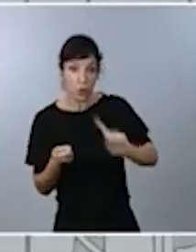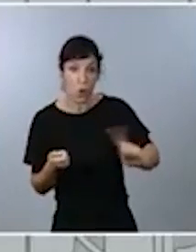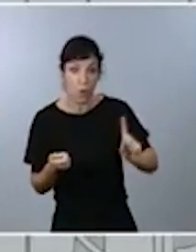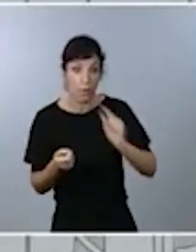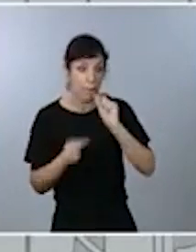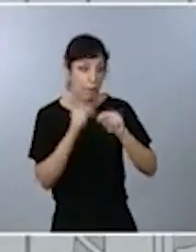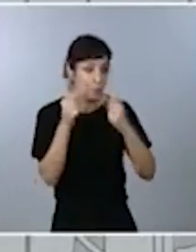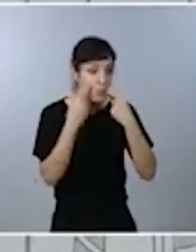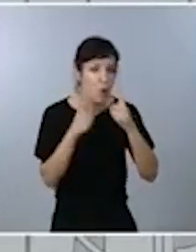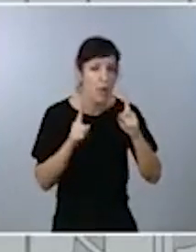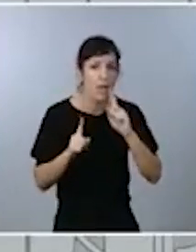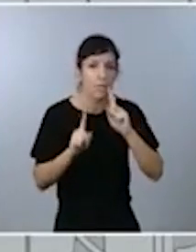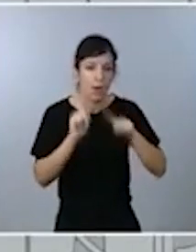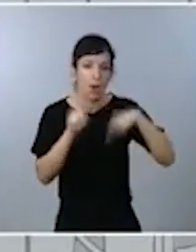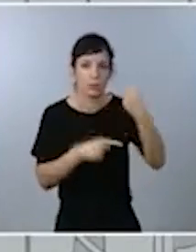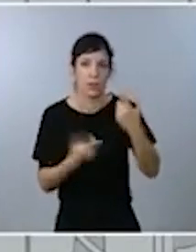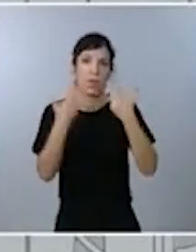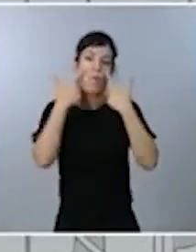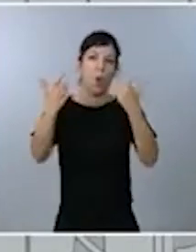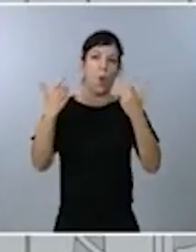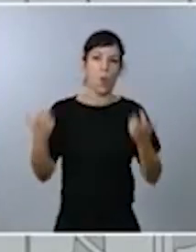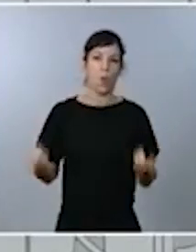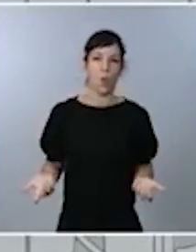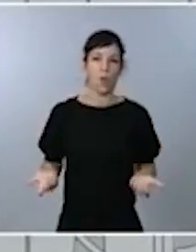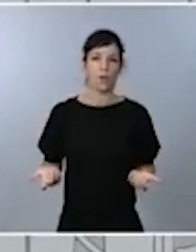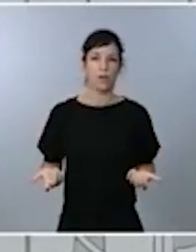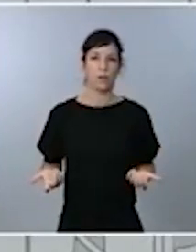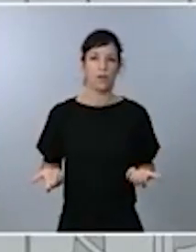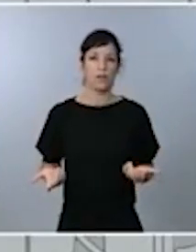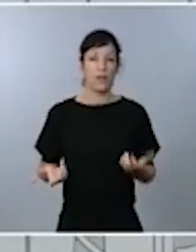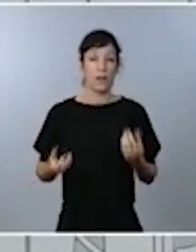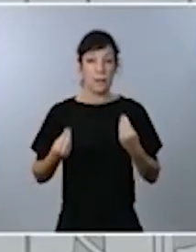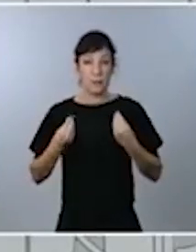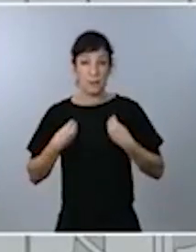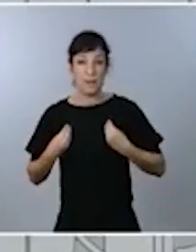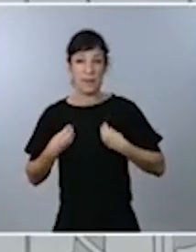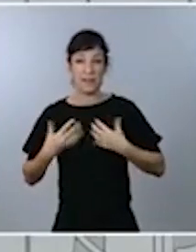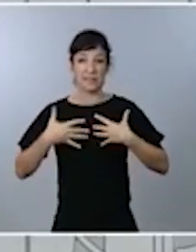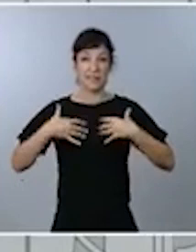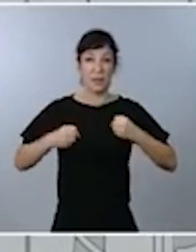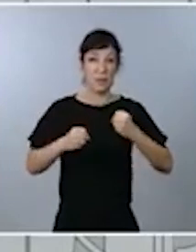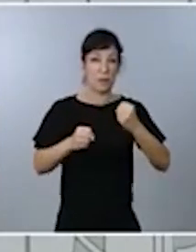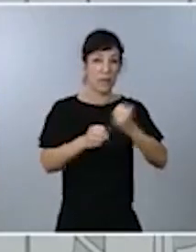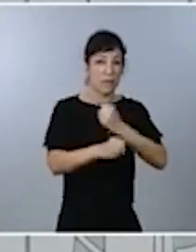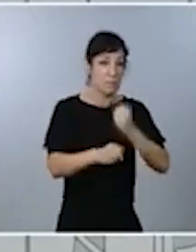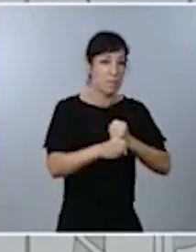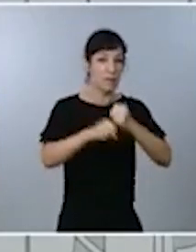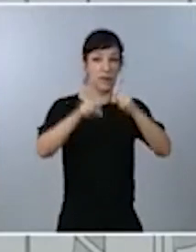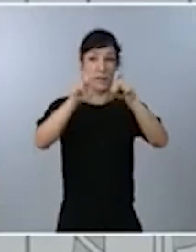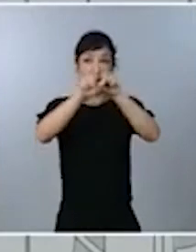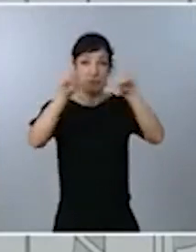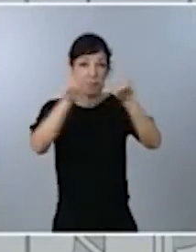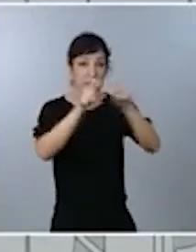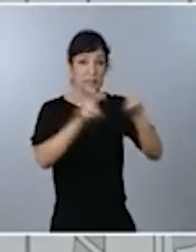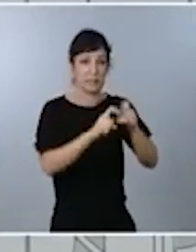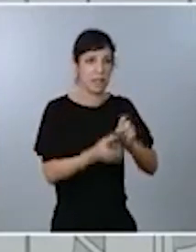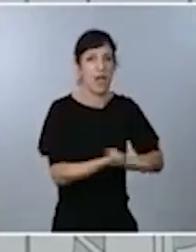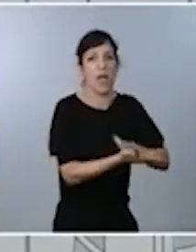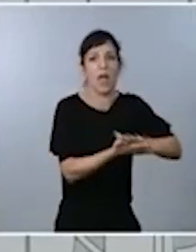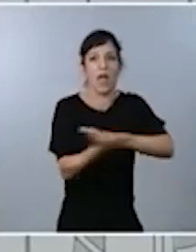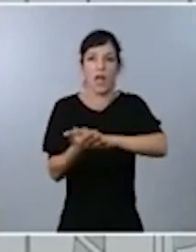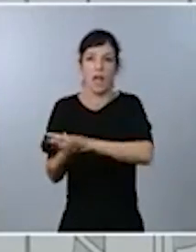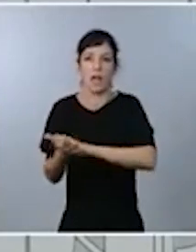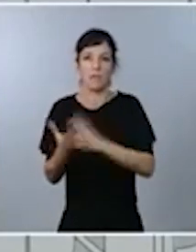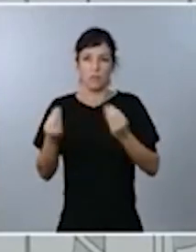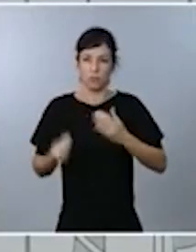Puede llevarse por delante, como hemos visto, la salud, las vidas, los empleos, las empresas de muchos compatriotas. Puede